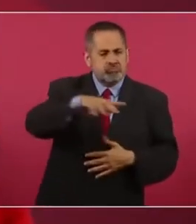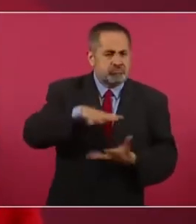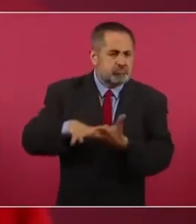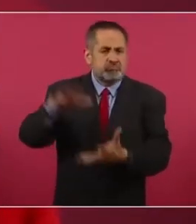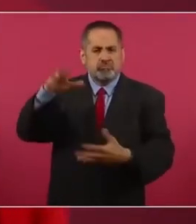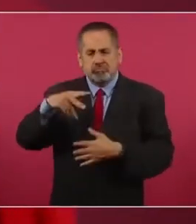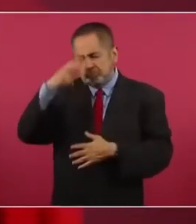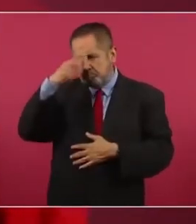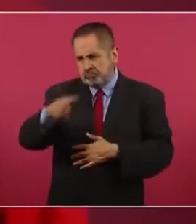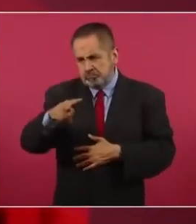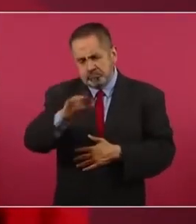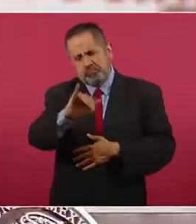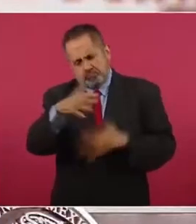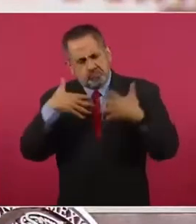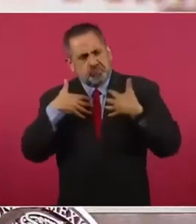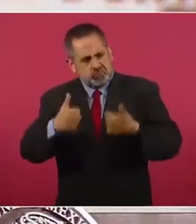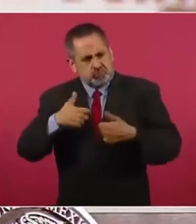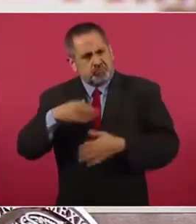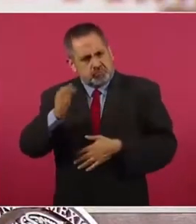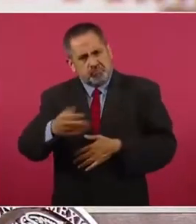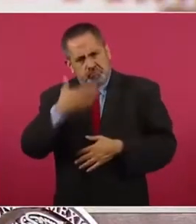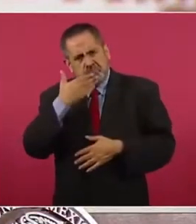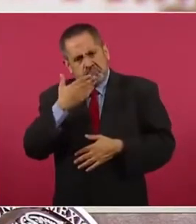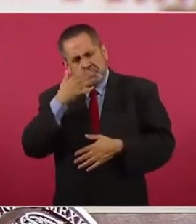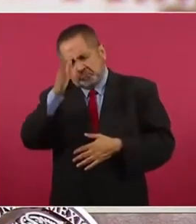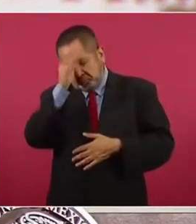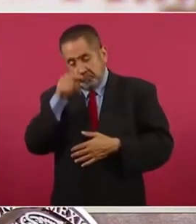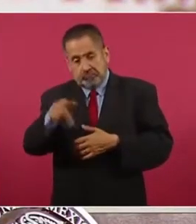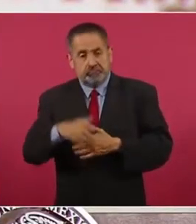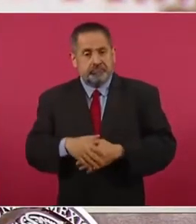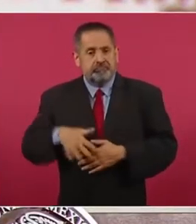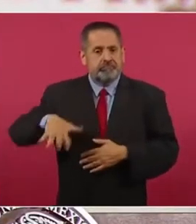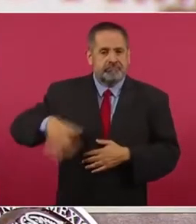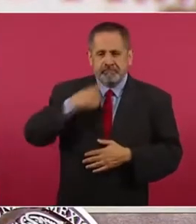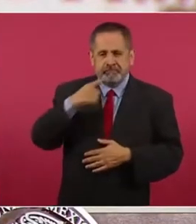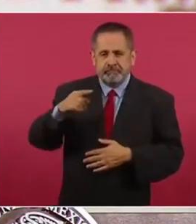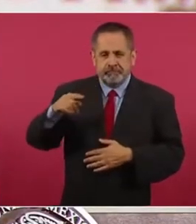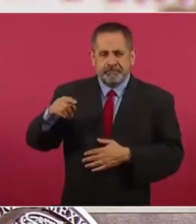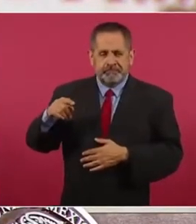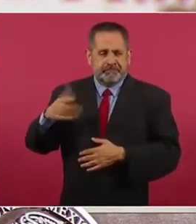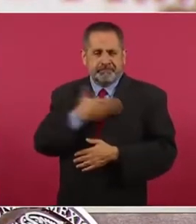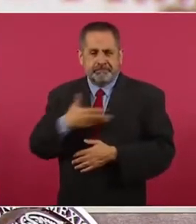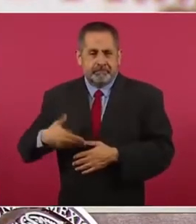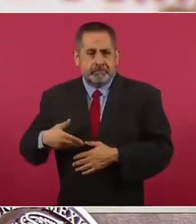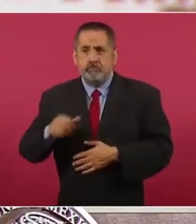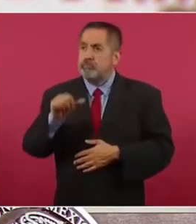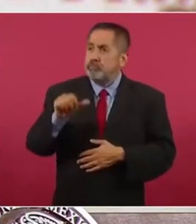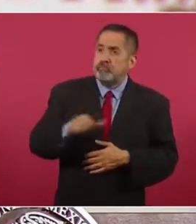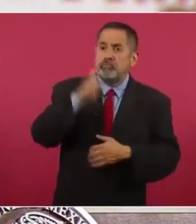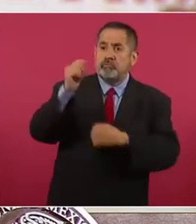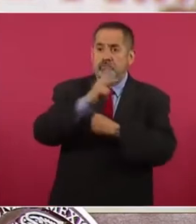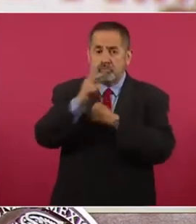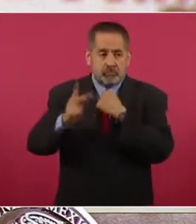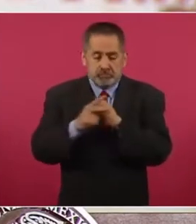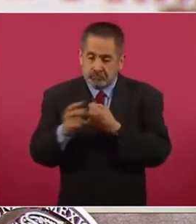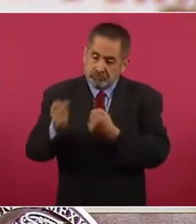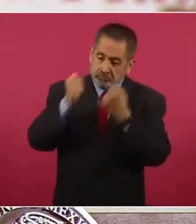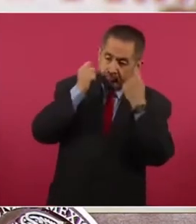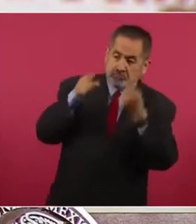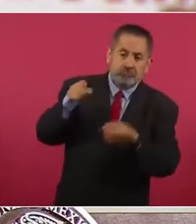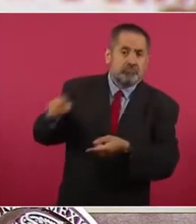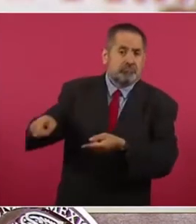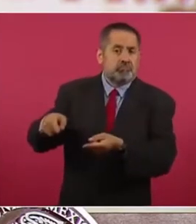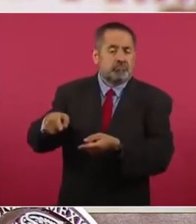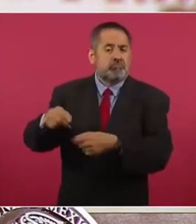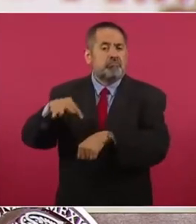esta decisión. Como señaló el presidente, en otros países se ha reconocido el trabajo de los médicos de la isla.